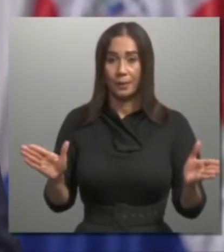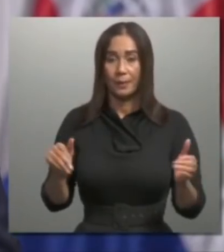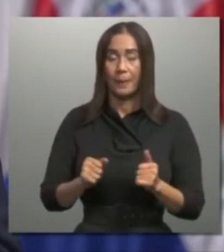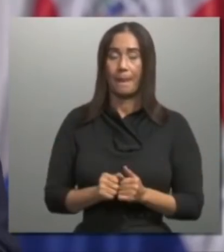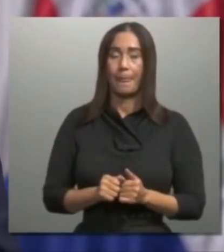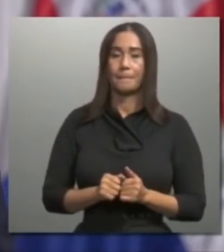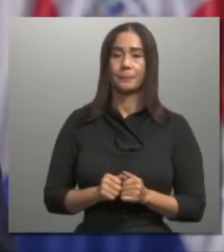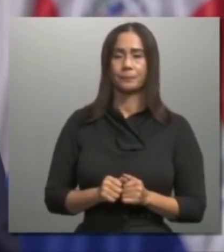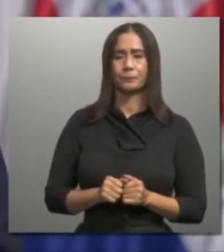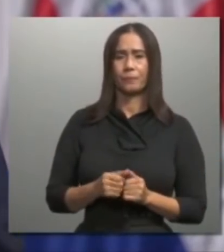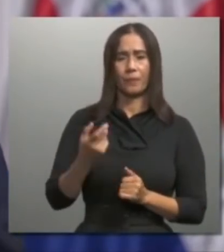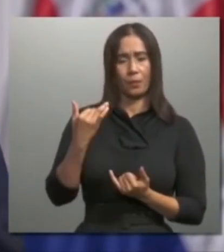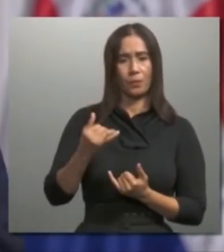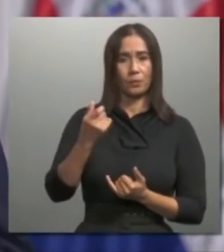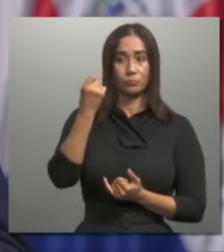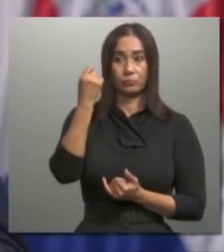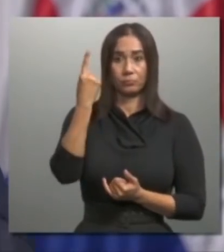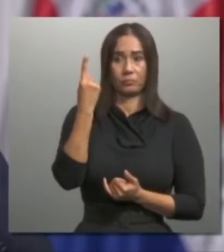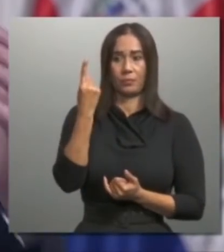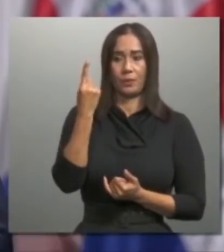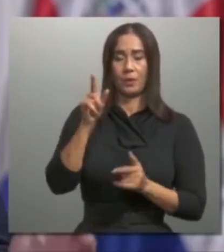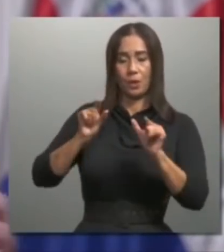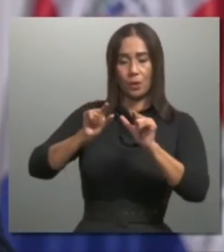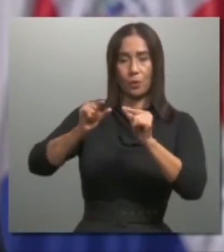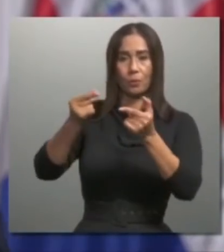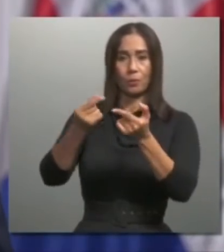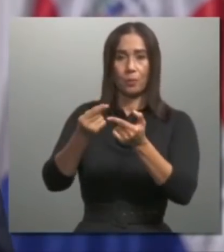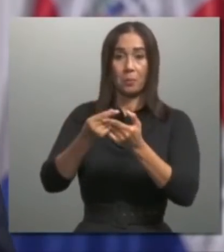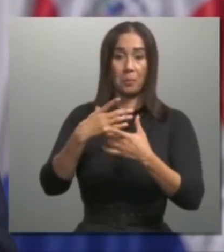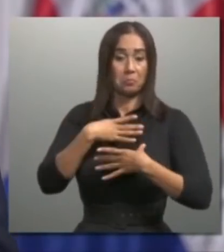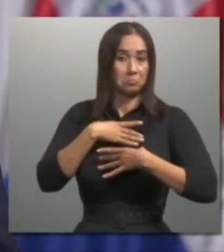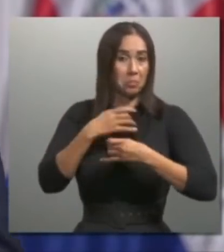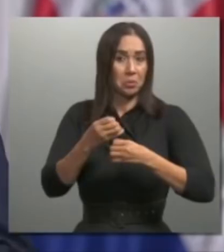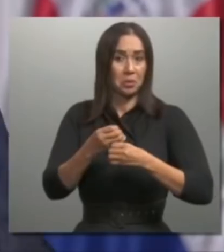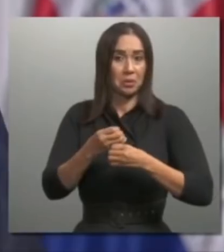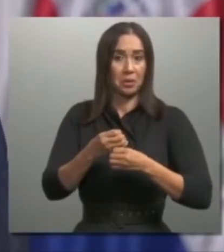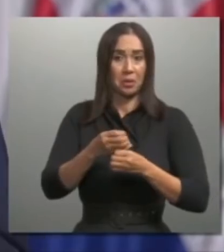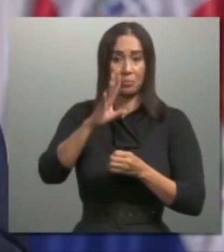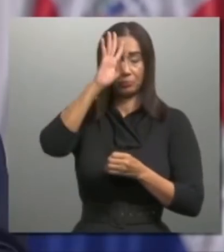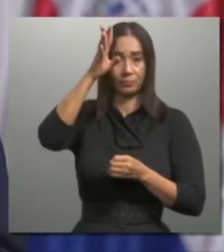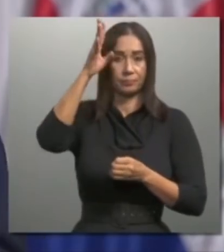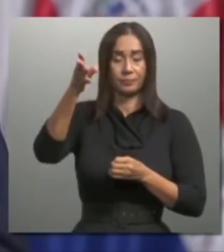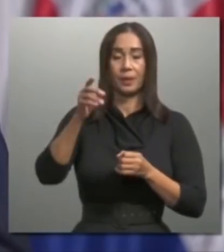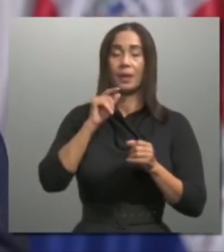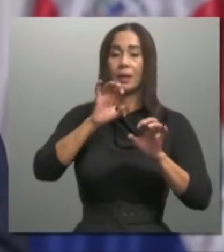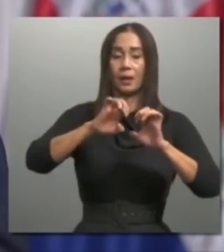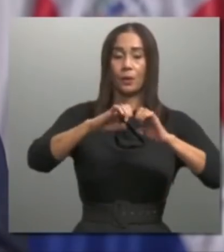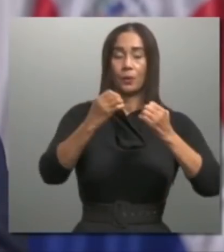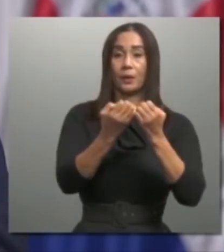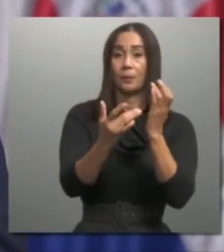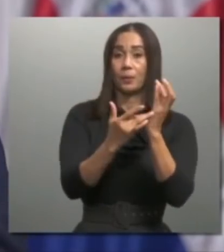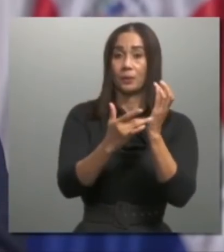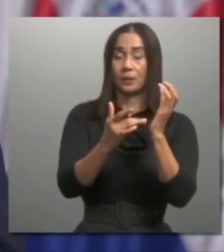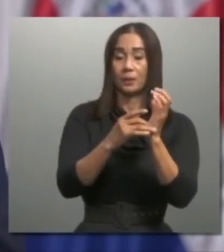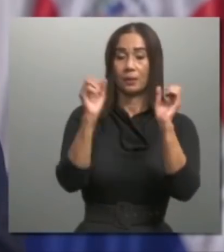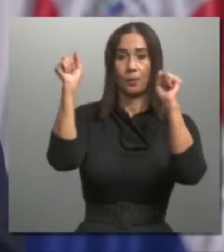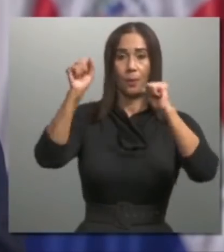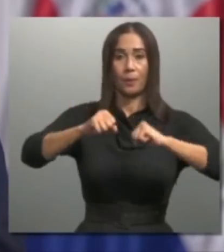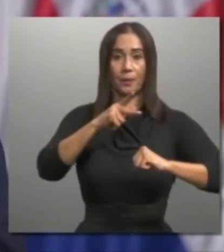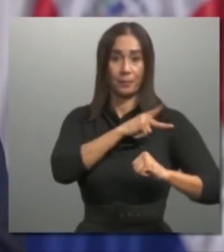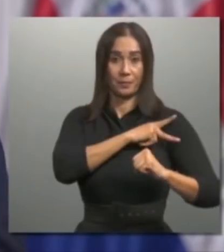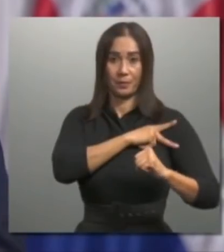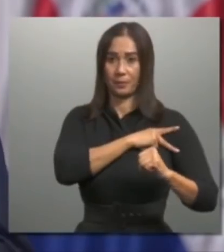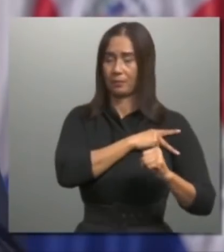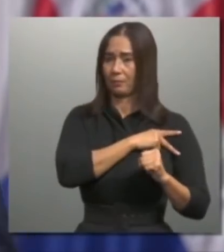Sorprende que muchos, por interés o ignorancia, digan que un comité técnico tenga calidad legal para privatizar.